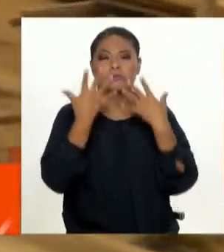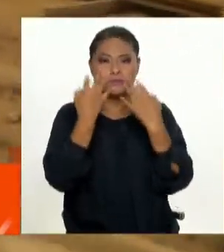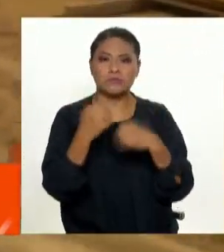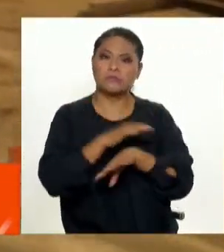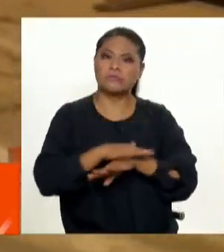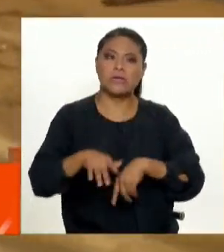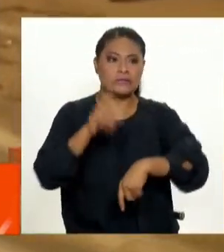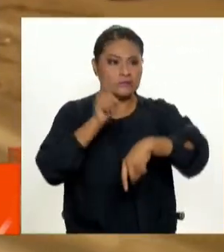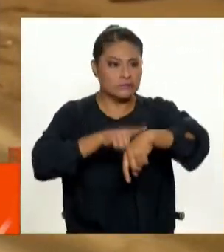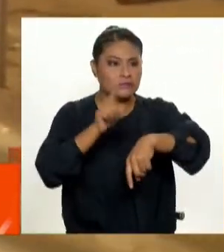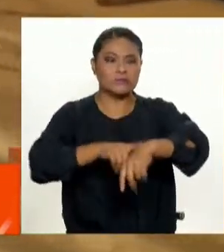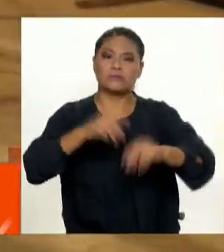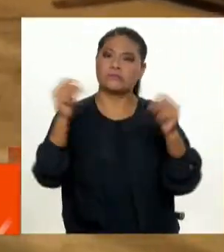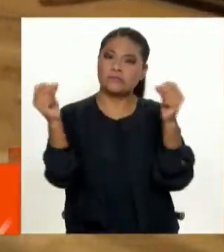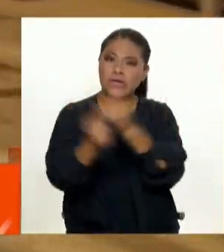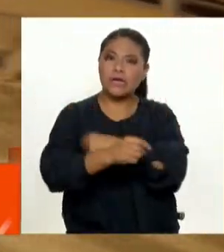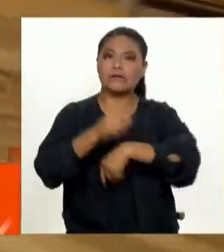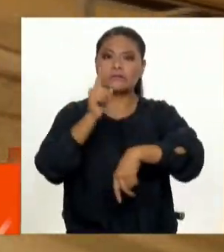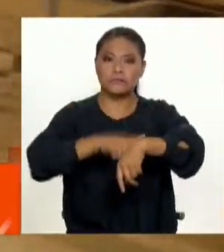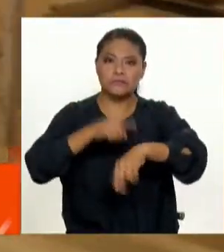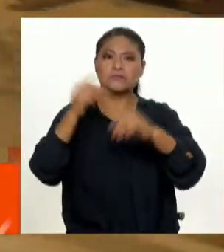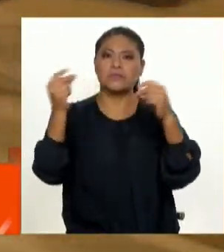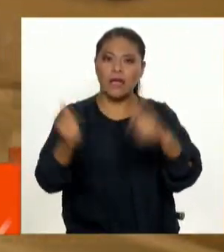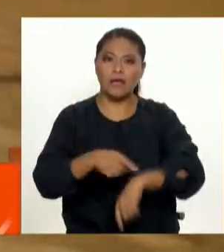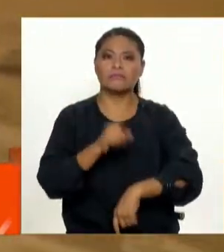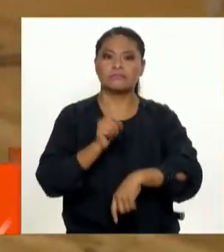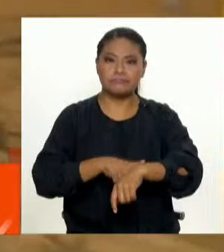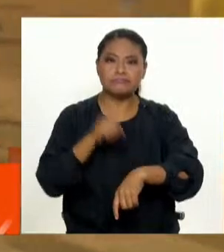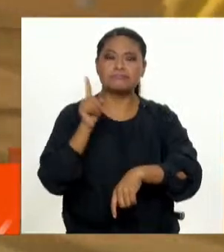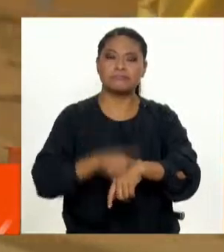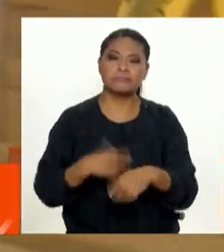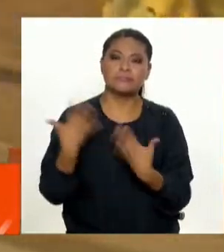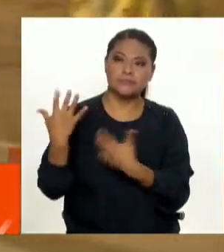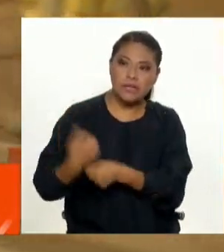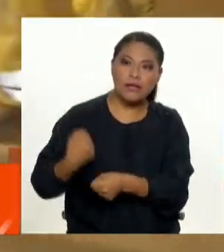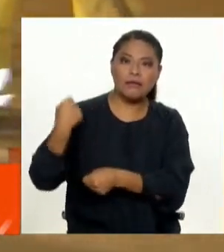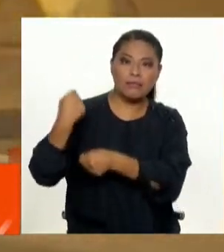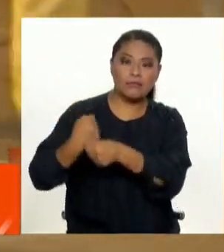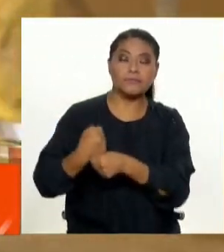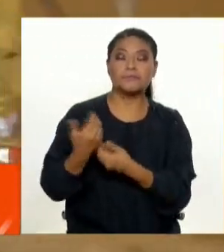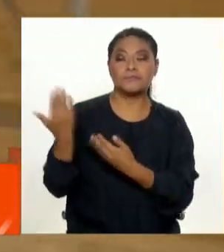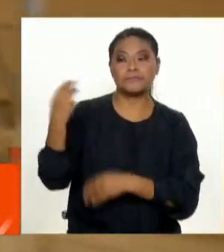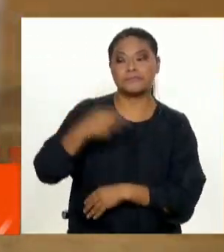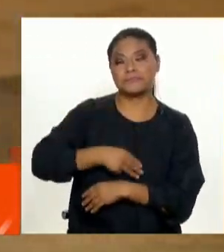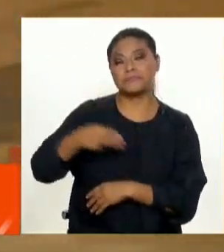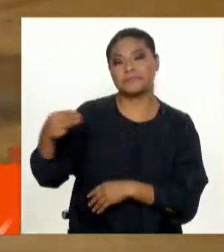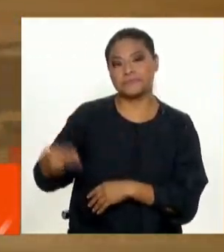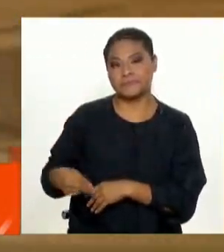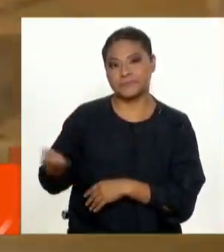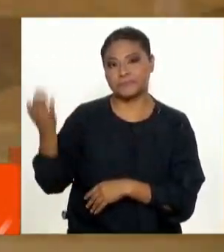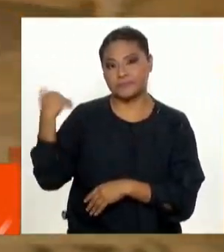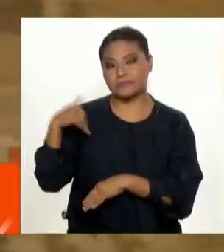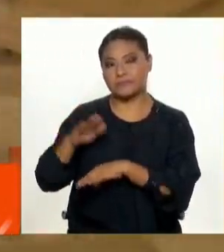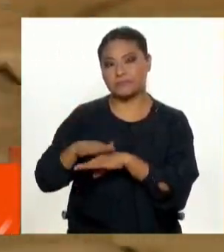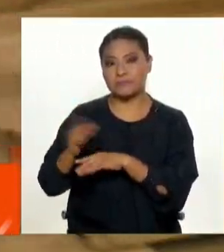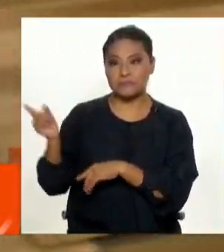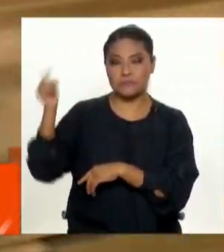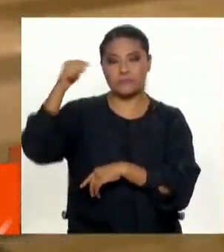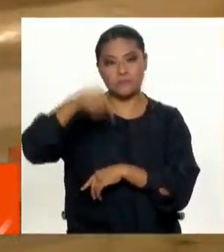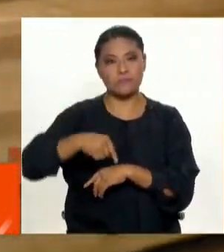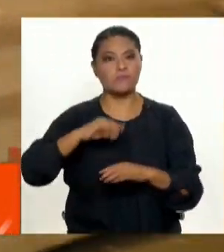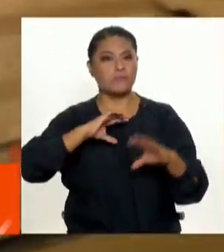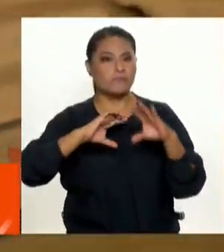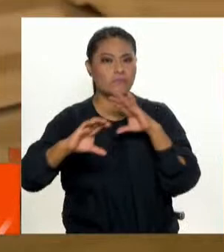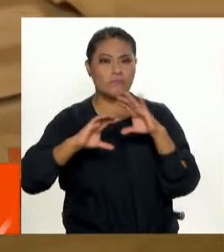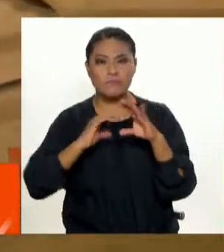aceleren las obras. La ministra de Transportes y Comunicaciones, Paola Lazarte, estuvo temprano aquí y dijo